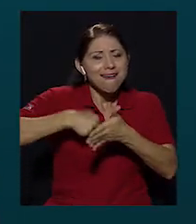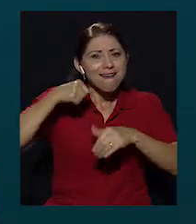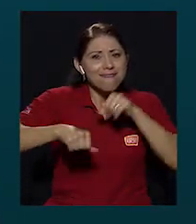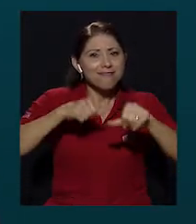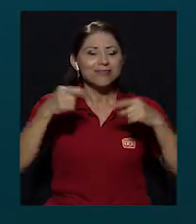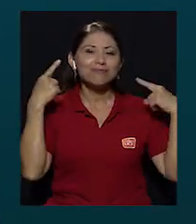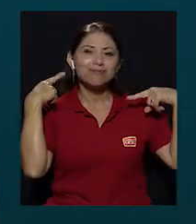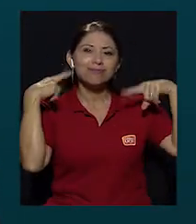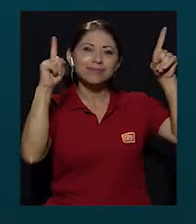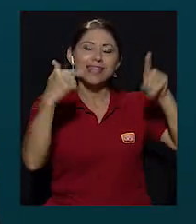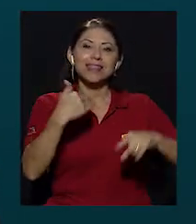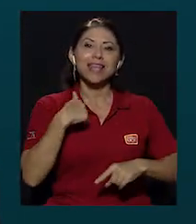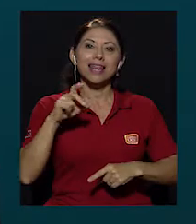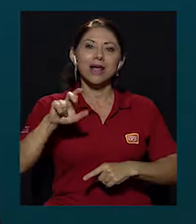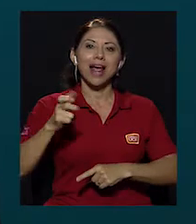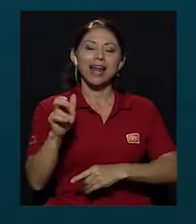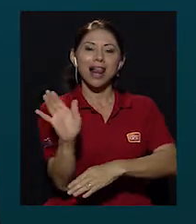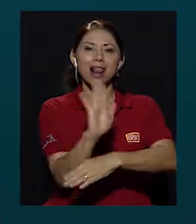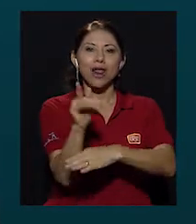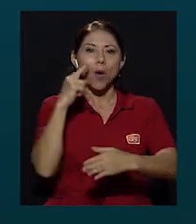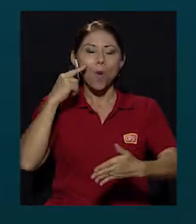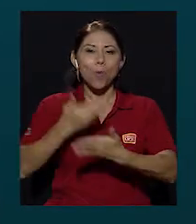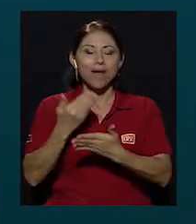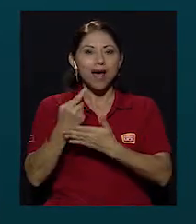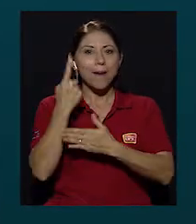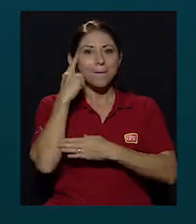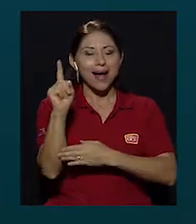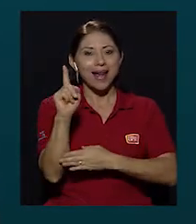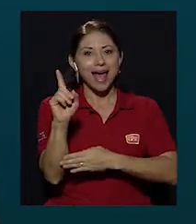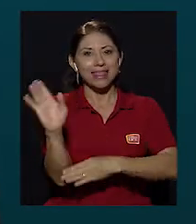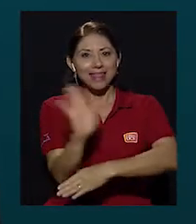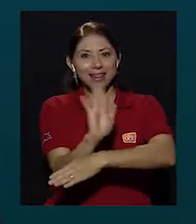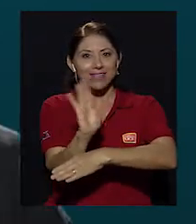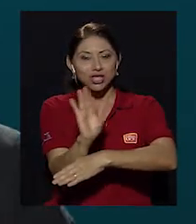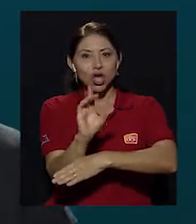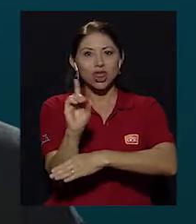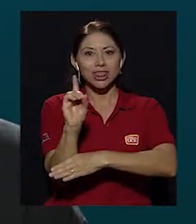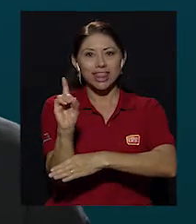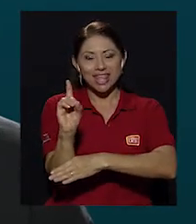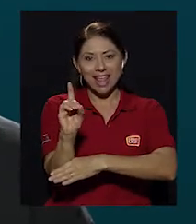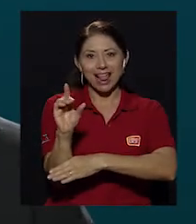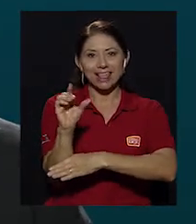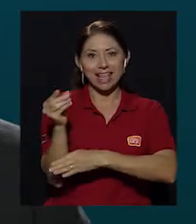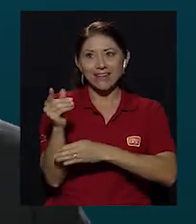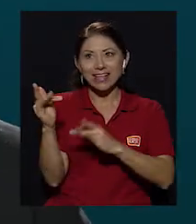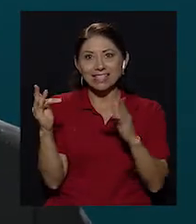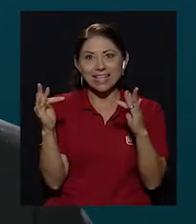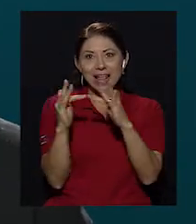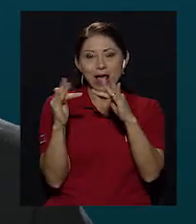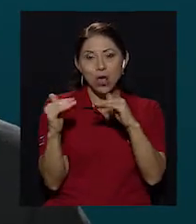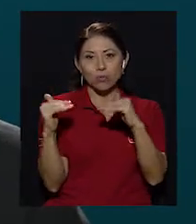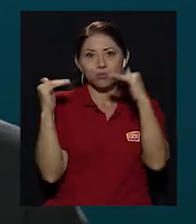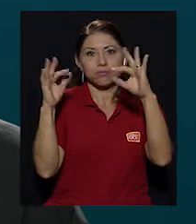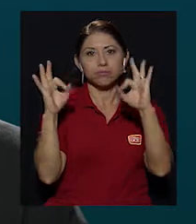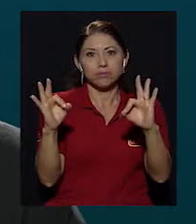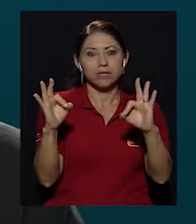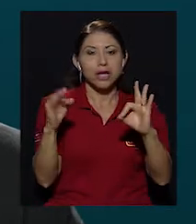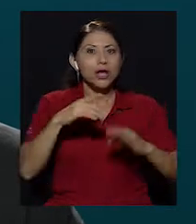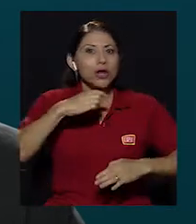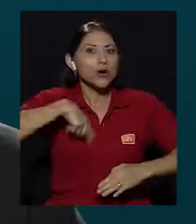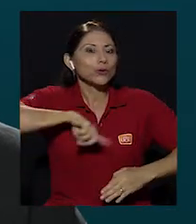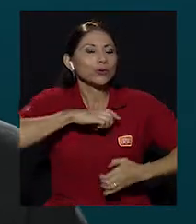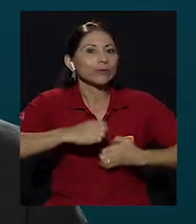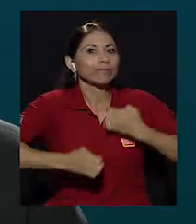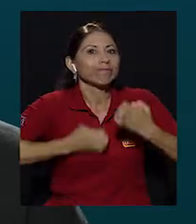por fin cuenta con un canal de prueba para la televisión digital terrestre. Nos emociona la idea de poder ofrecerle a